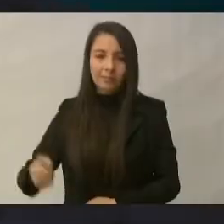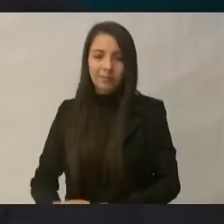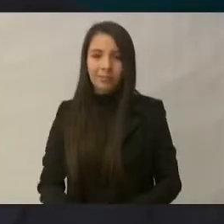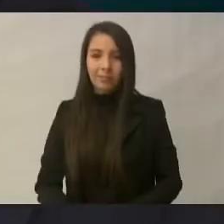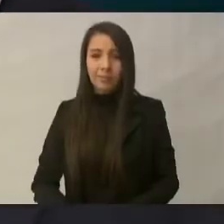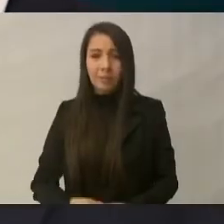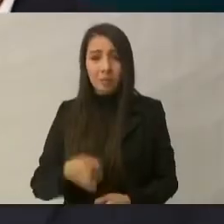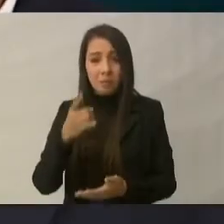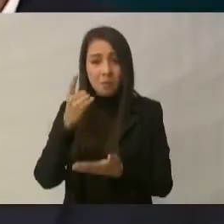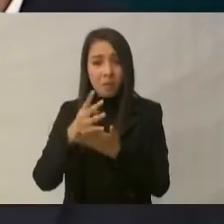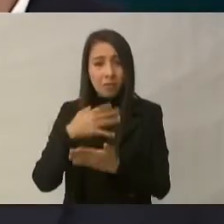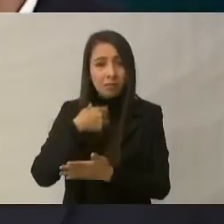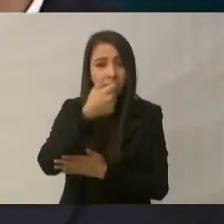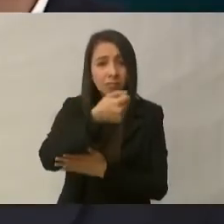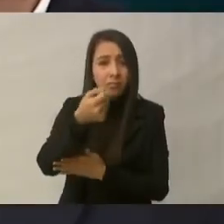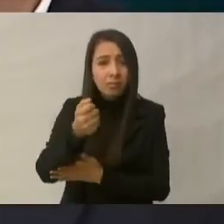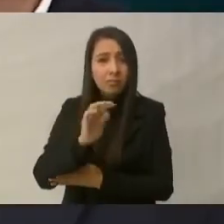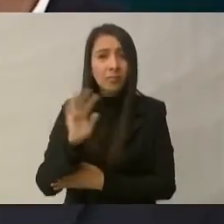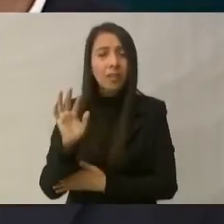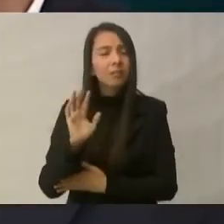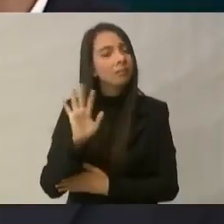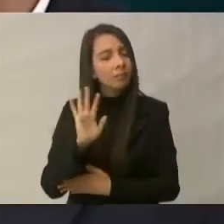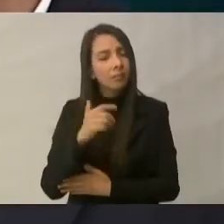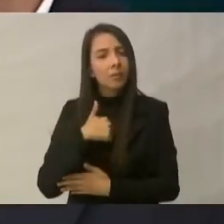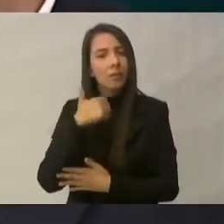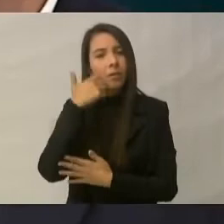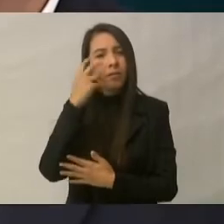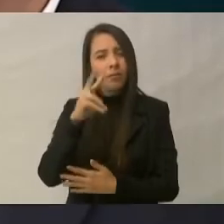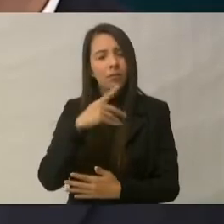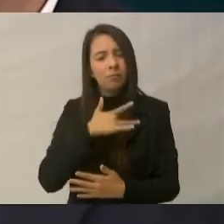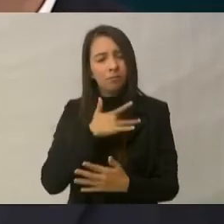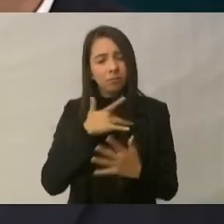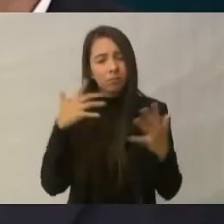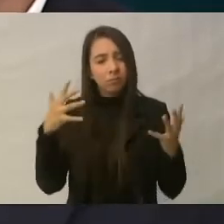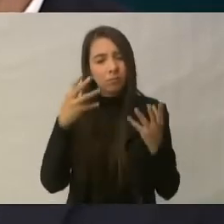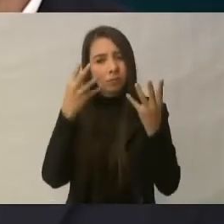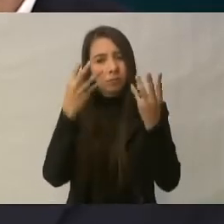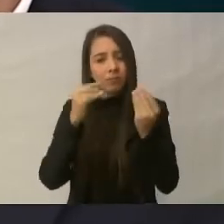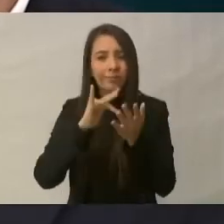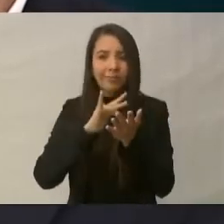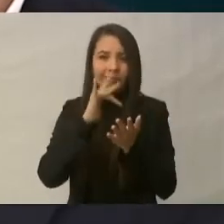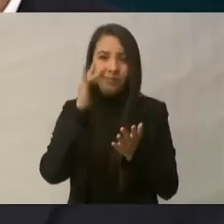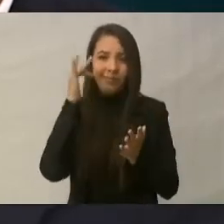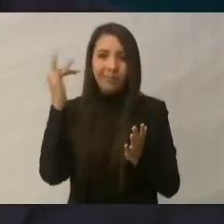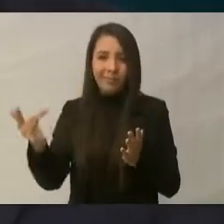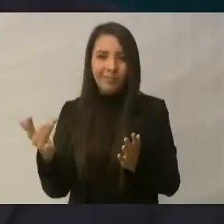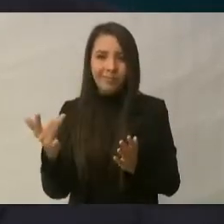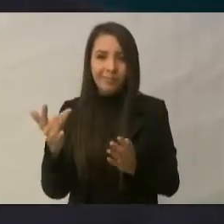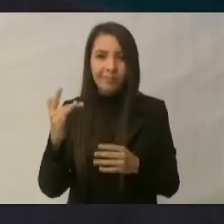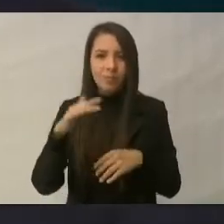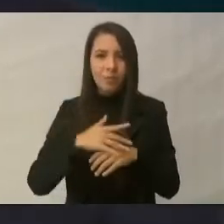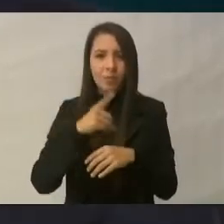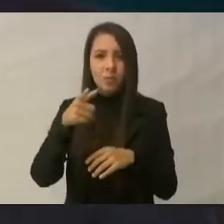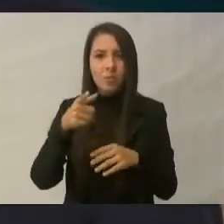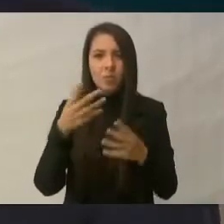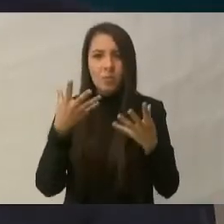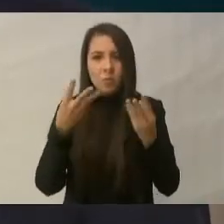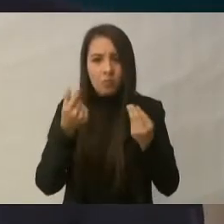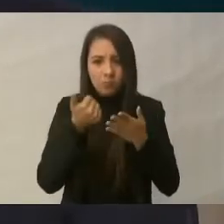saludarlos, agradecerles de corazón por todo lo que han ayudado